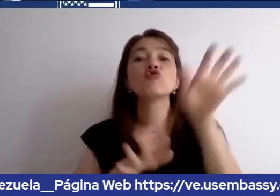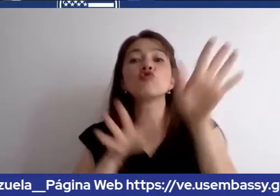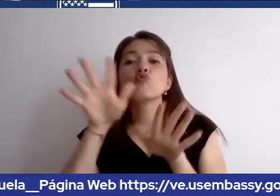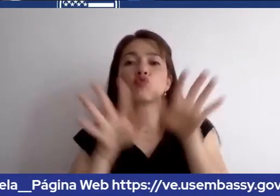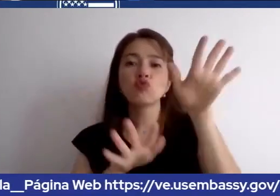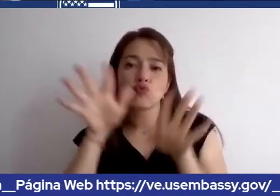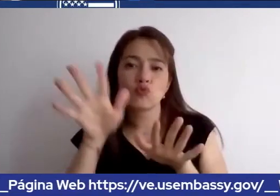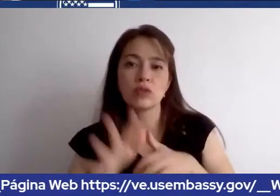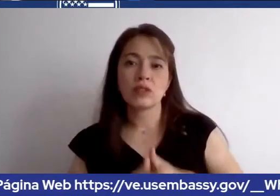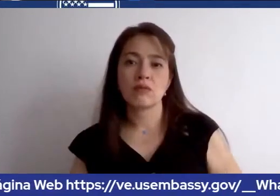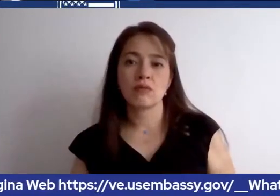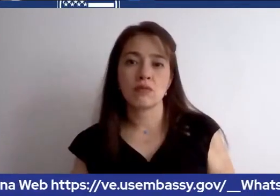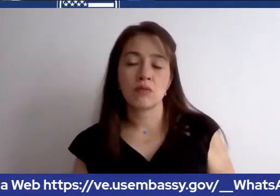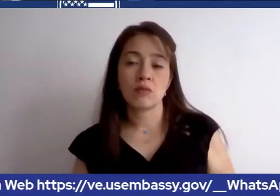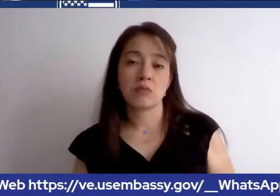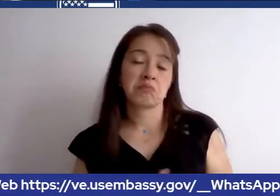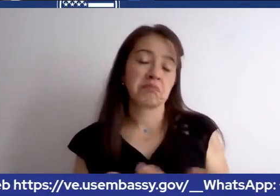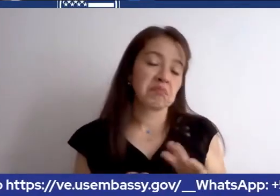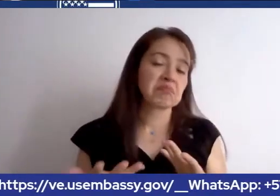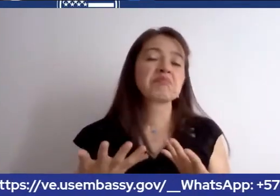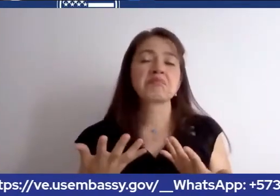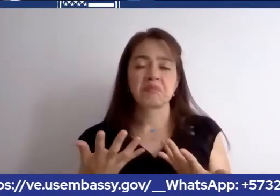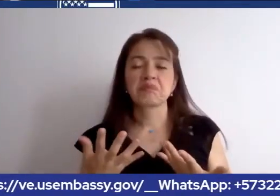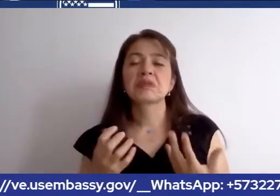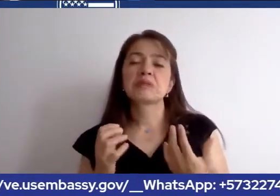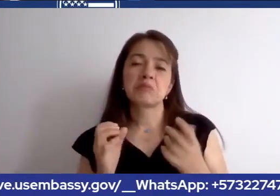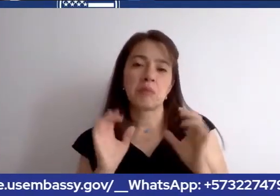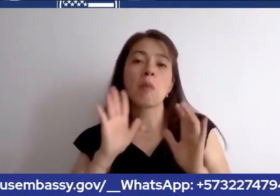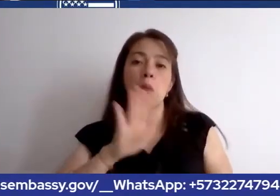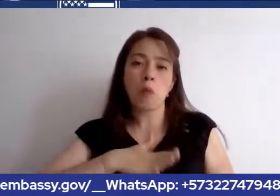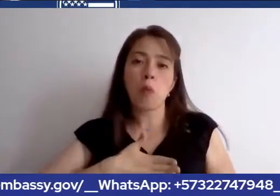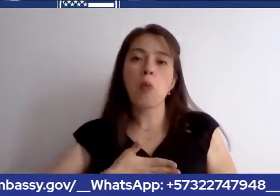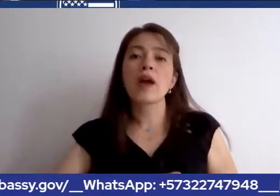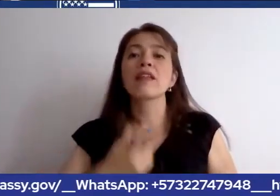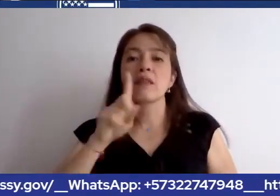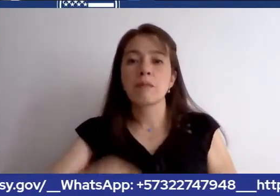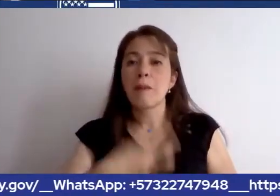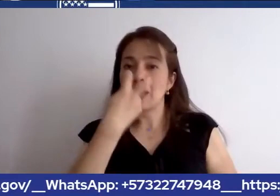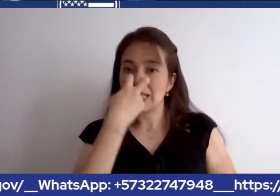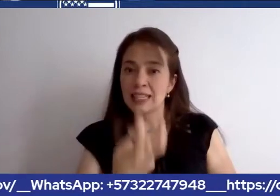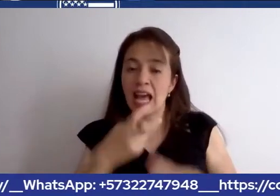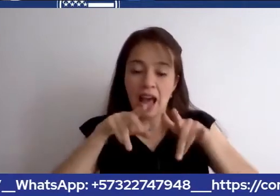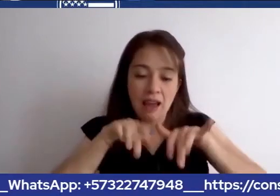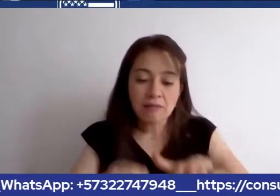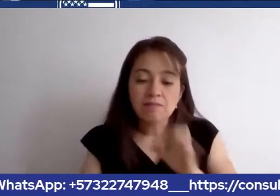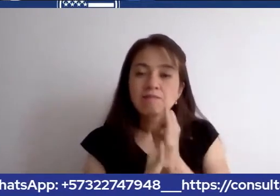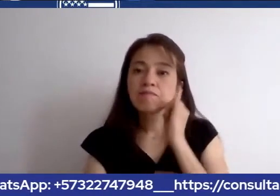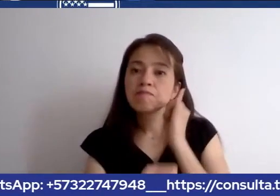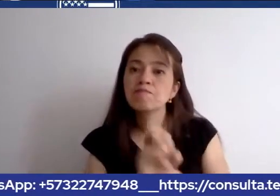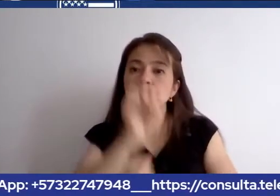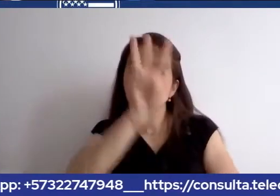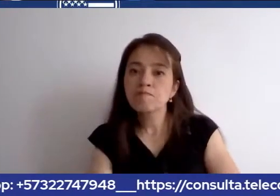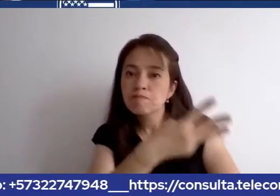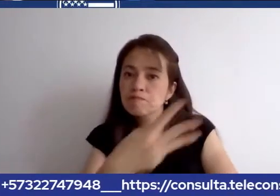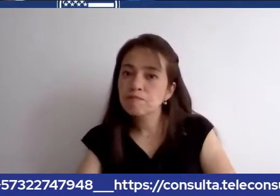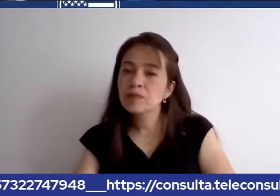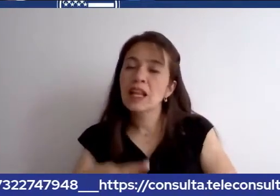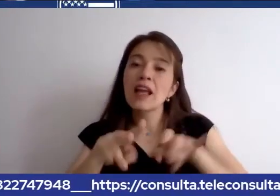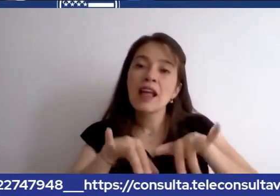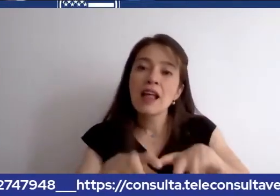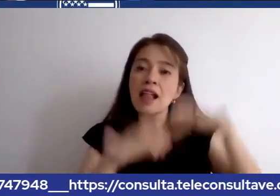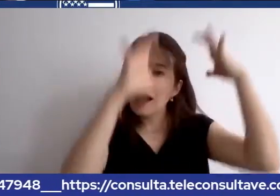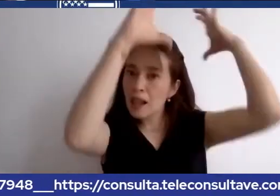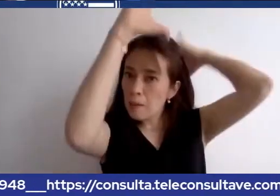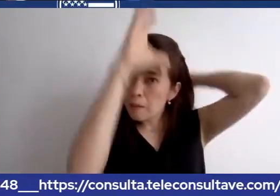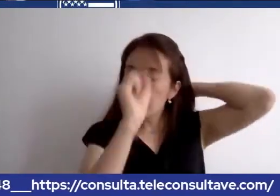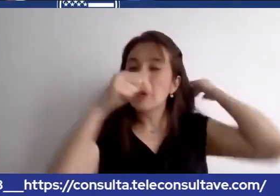casos limitados puede visitar el sitio web de la embajada de bogotá aquí